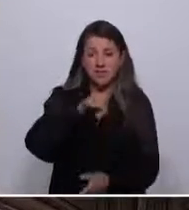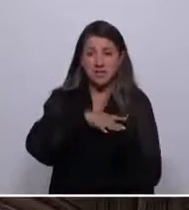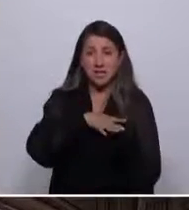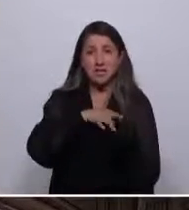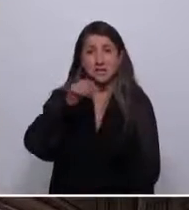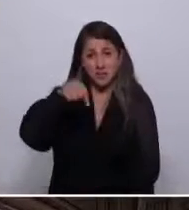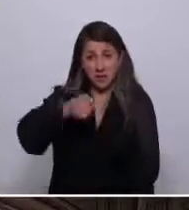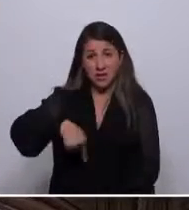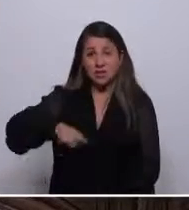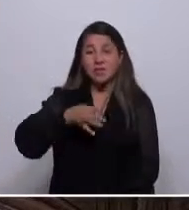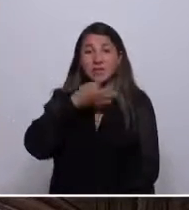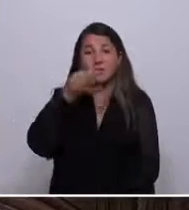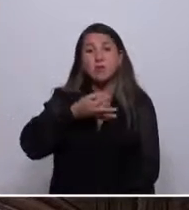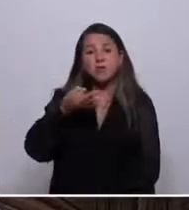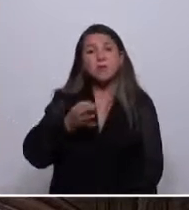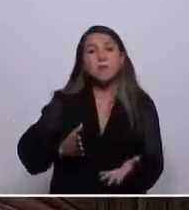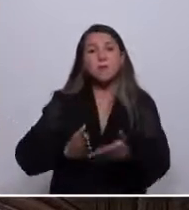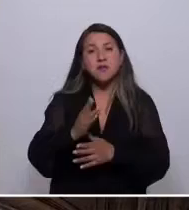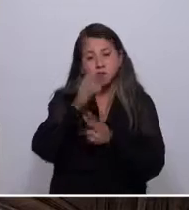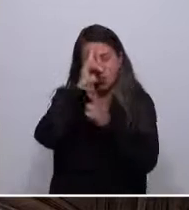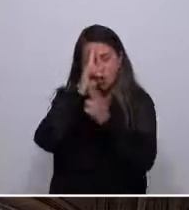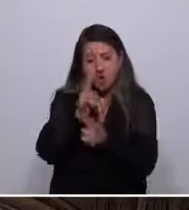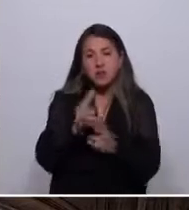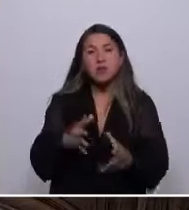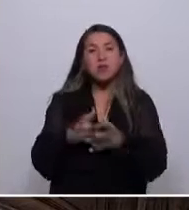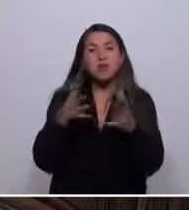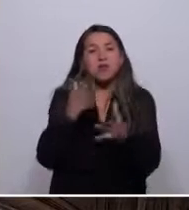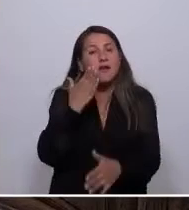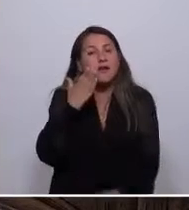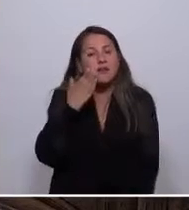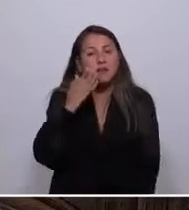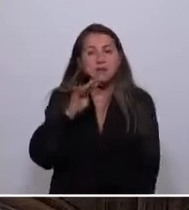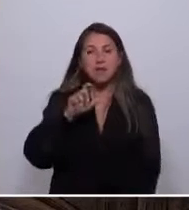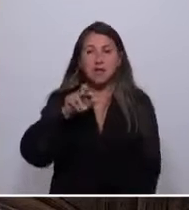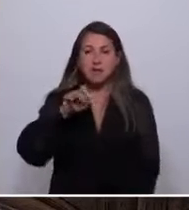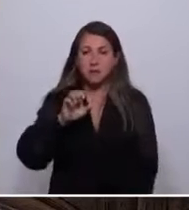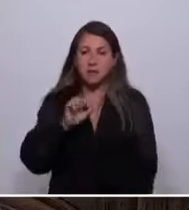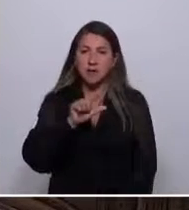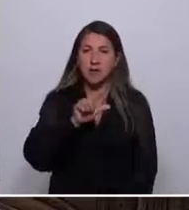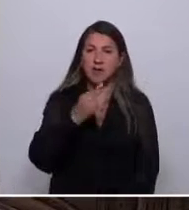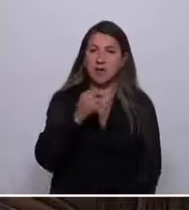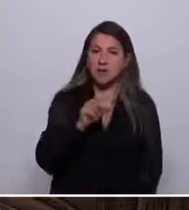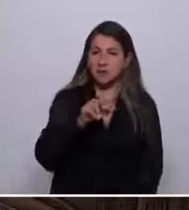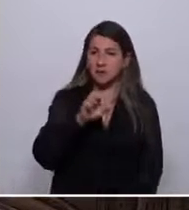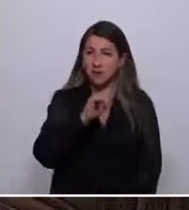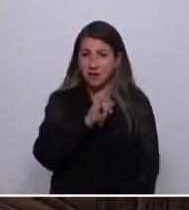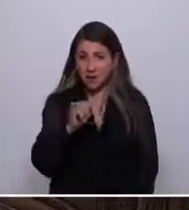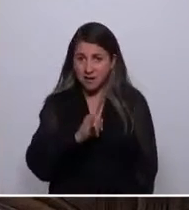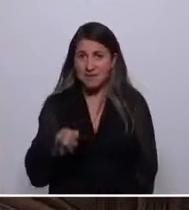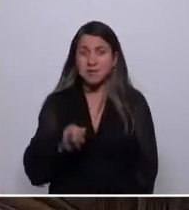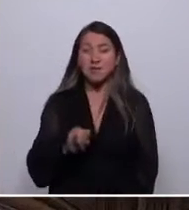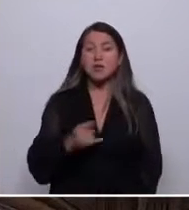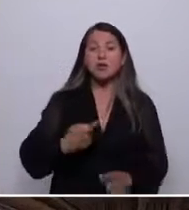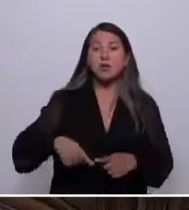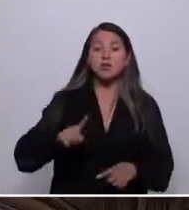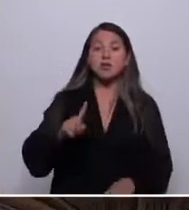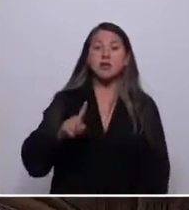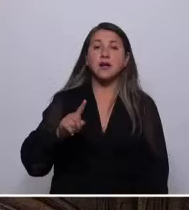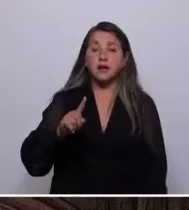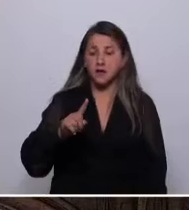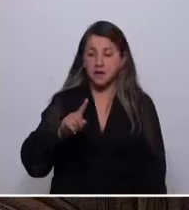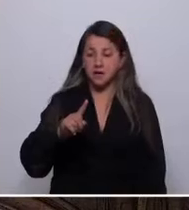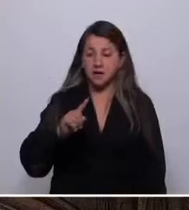discurso lo inicio honrando con gran afecto a Felipe Álvarez, Clara Álvarez, la cutaia Lequipa, Raúl